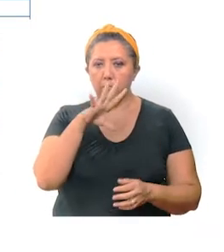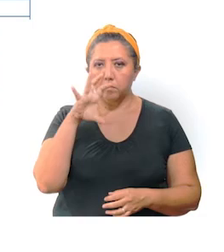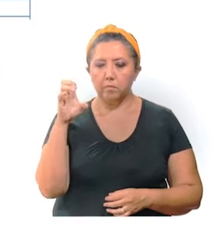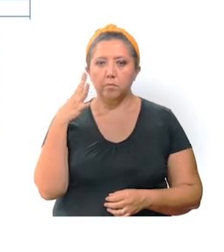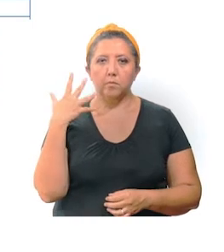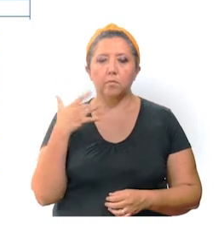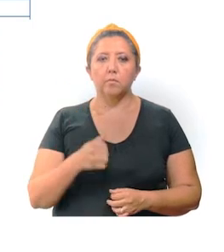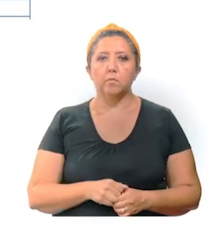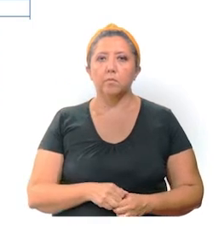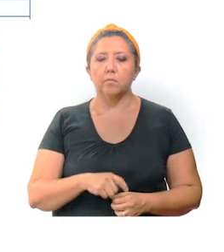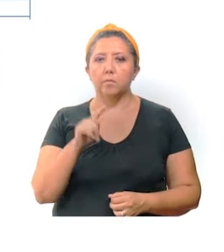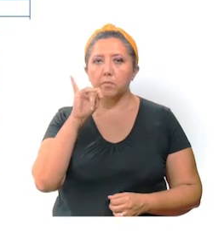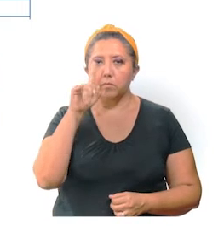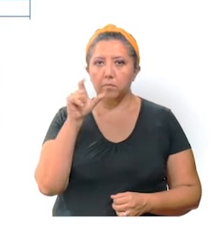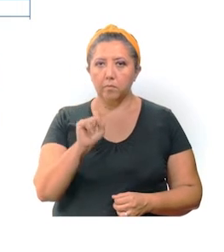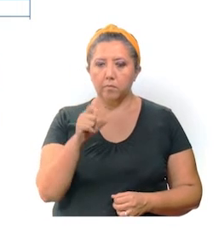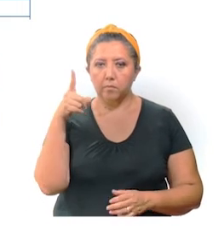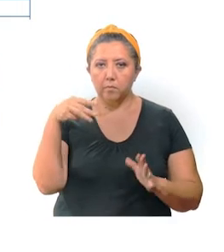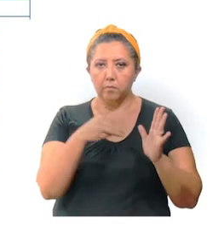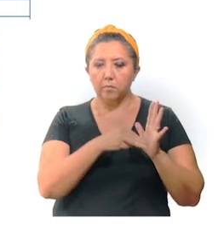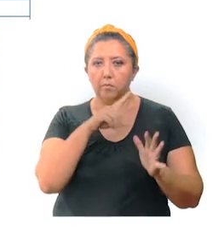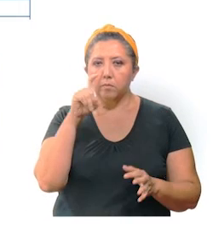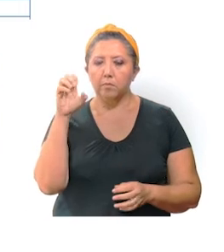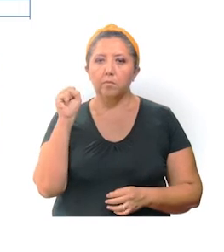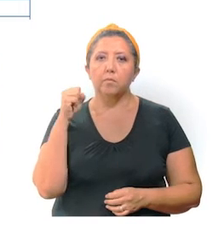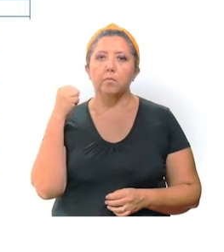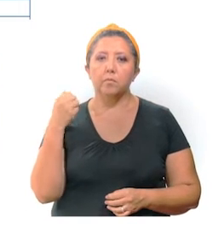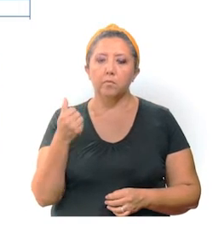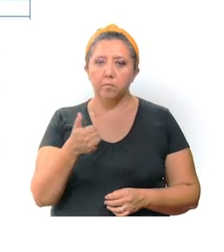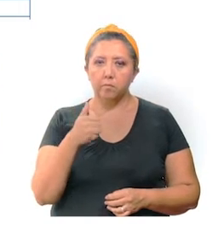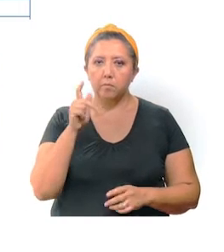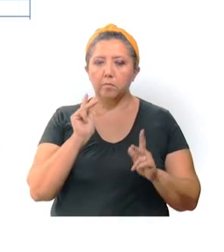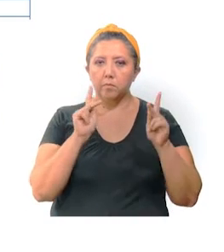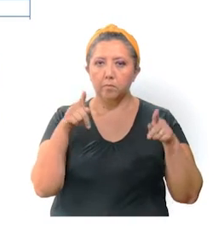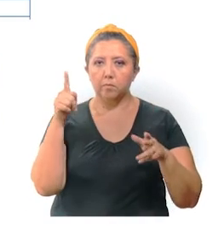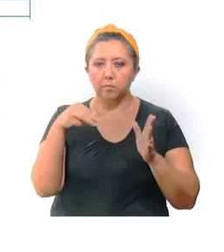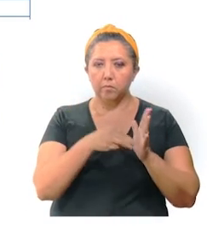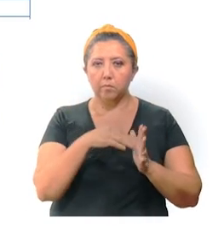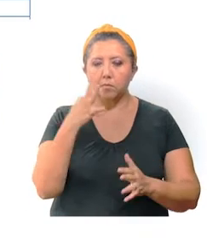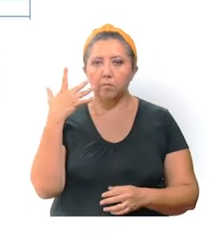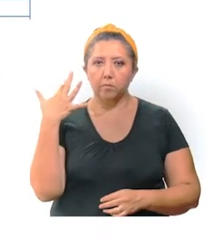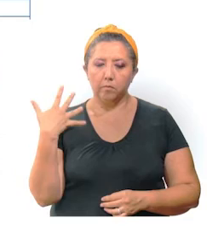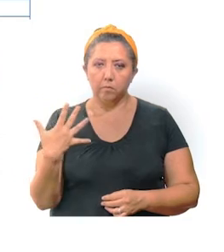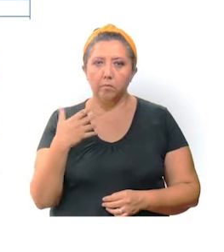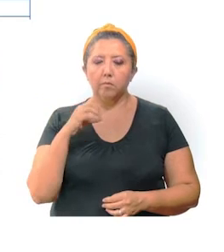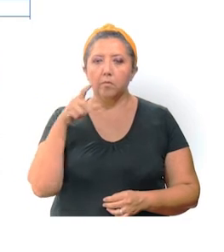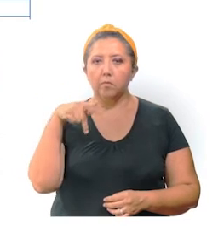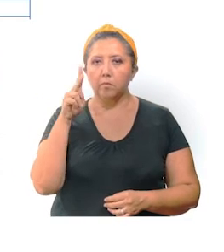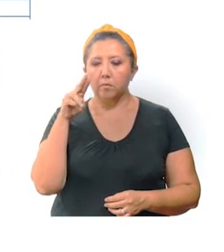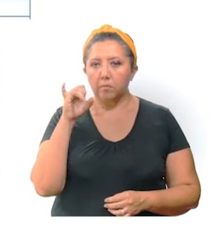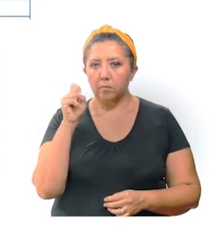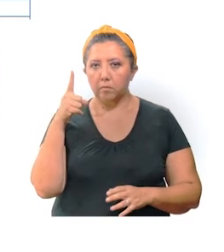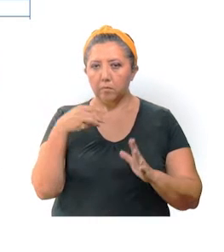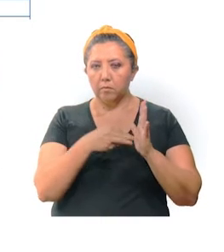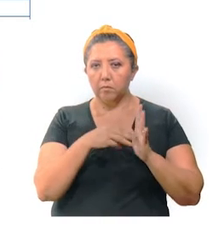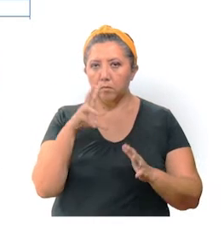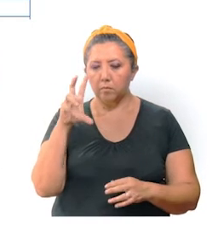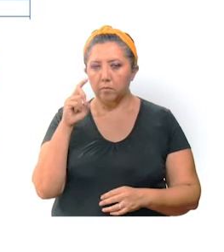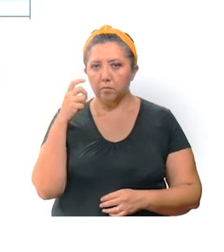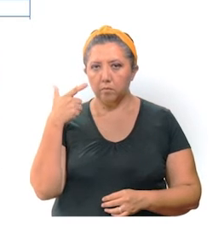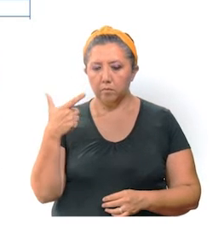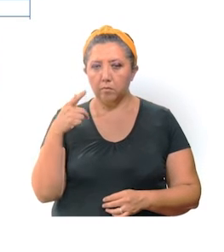.550, Ticimín con 1.166, Progreso con 1.055, Canacín con 1.037,